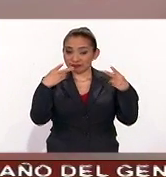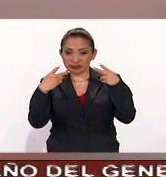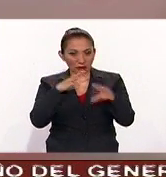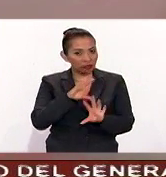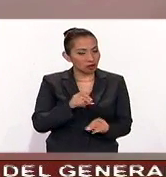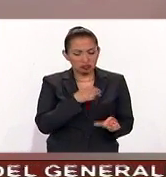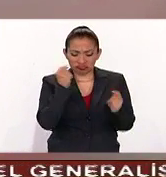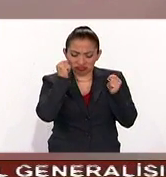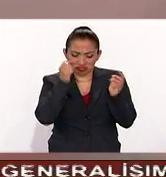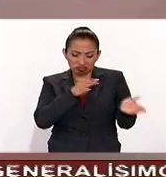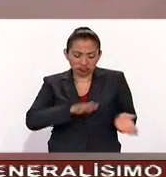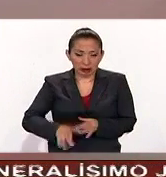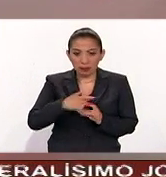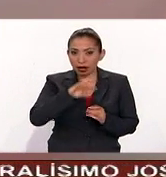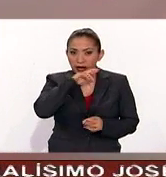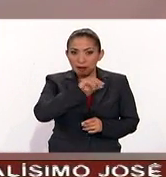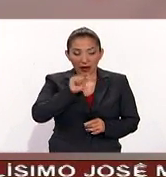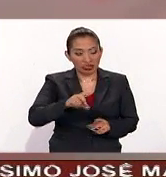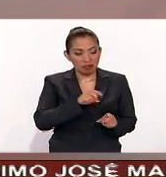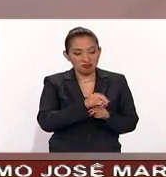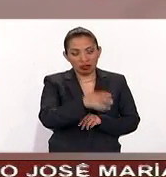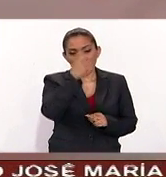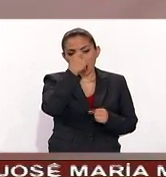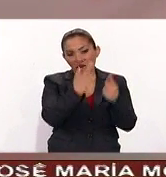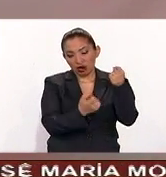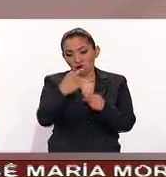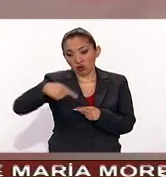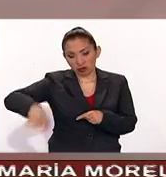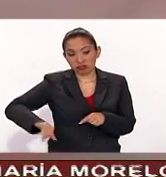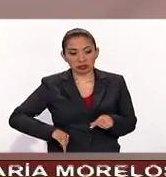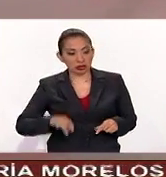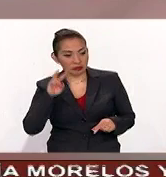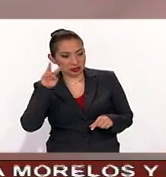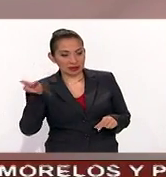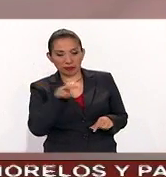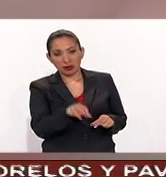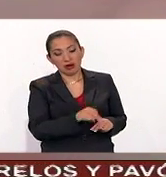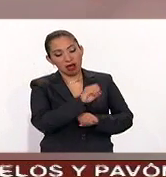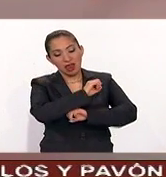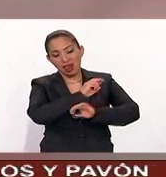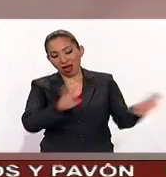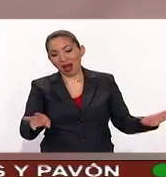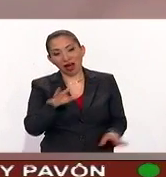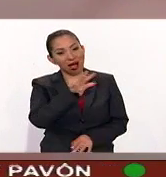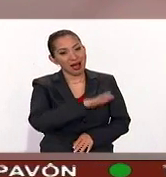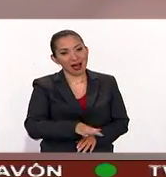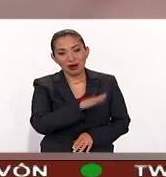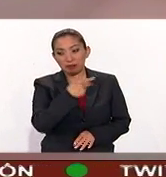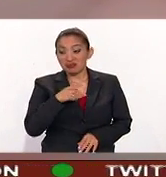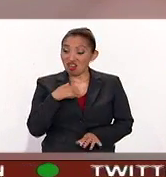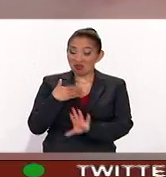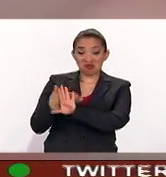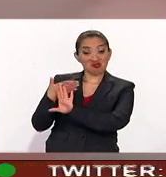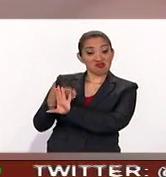porque inmediatamente al afectarse algunos intereses inmediatamente se notó, se vio, y